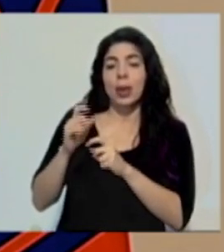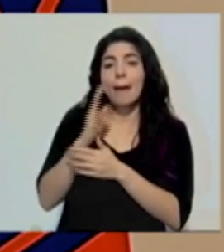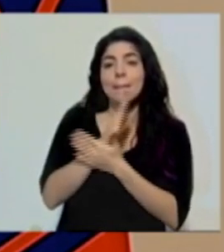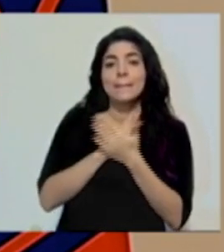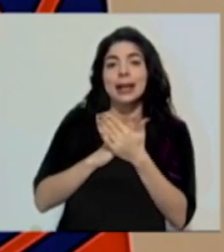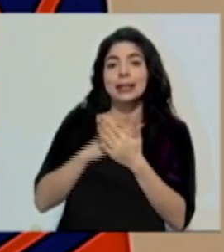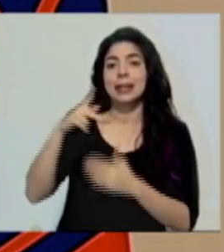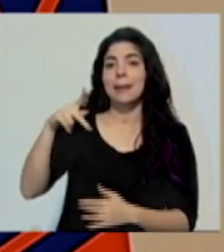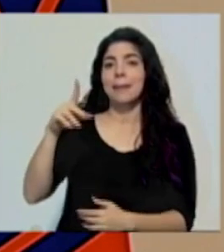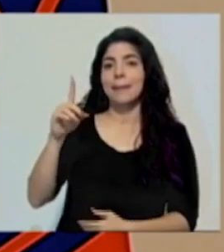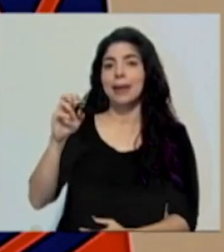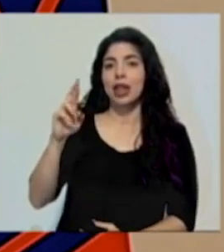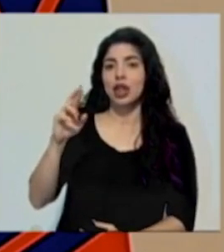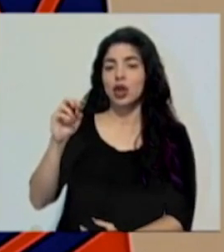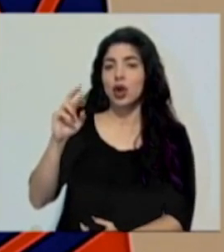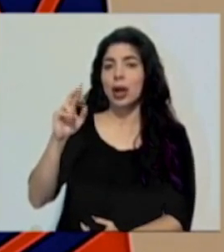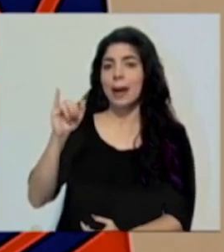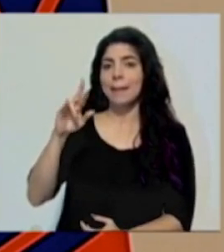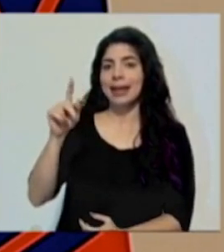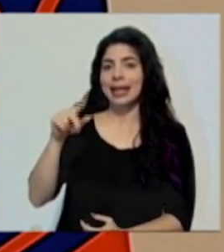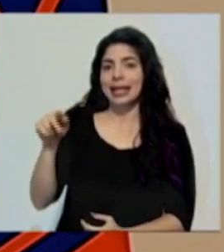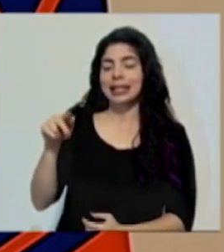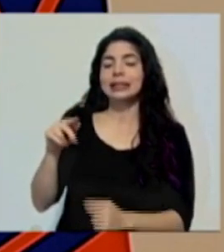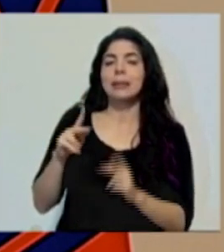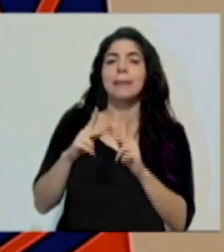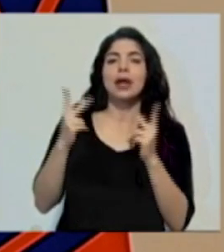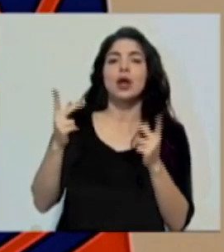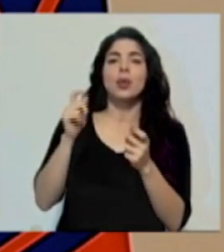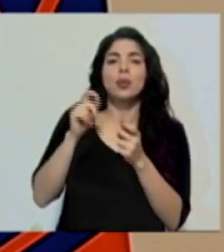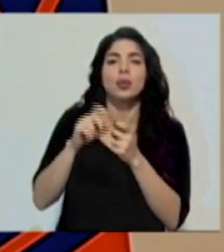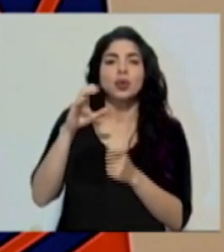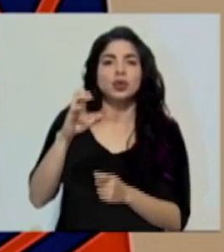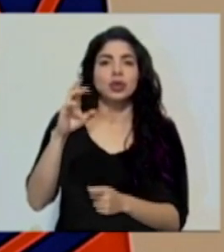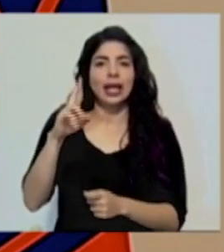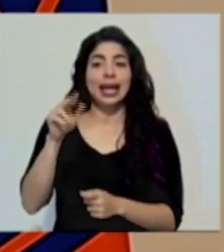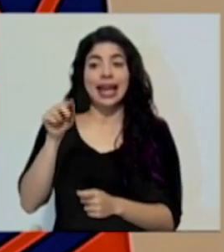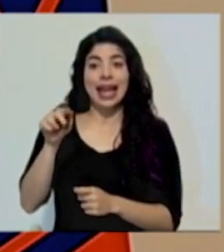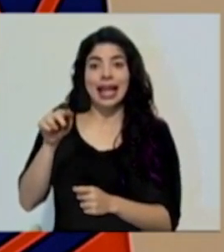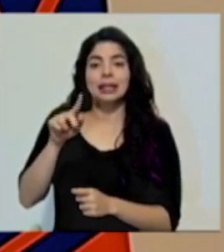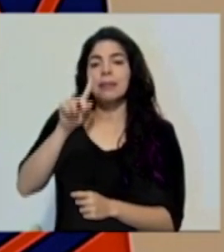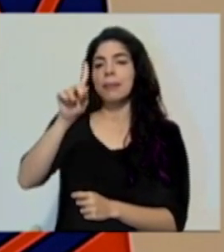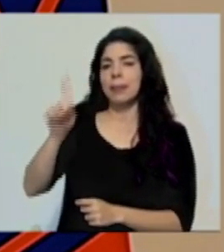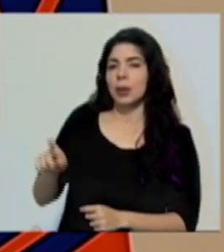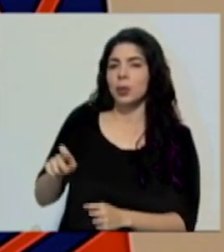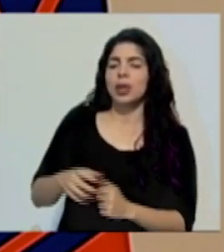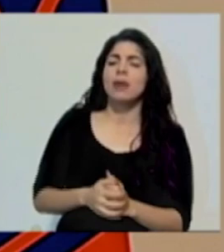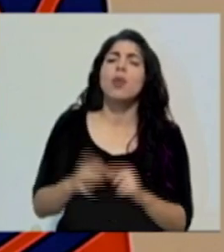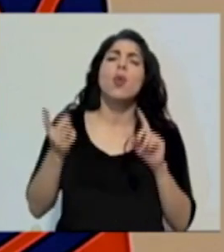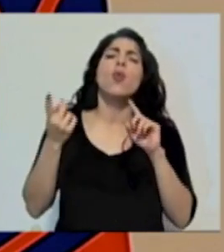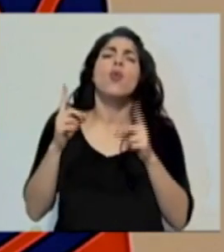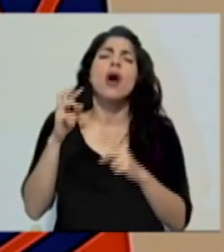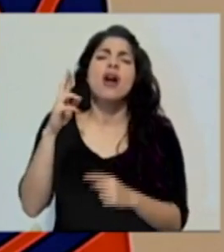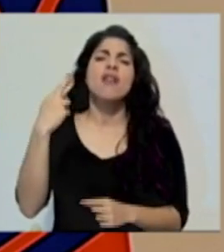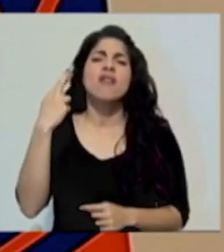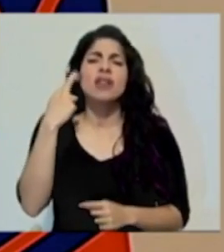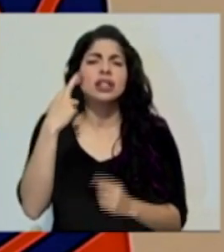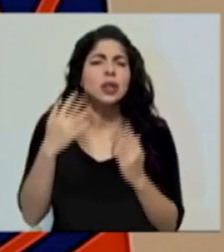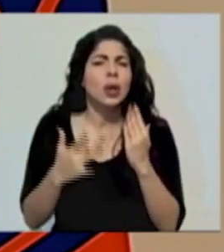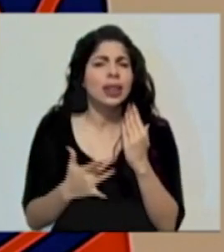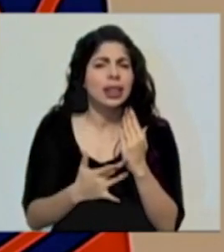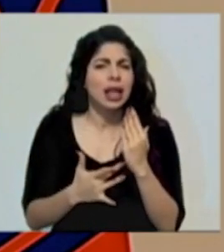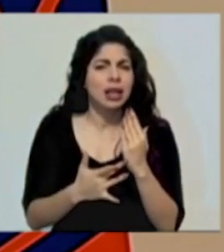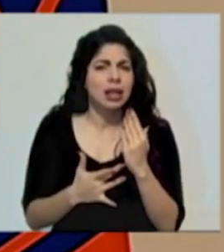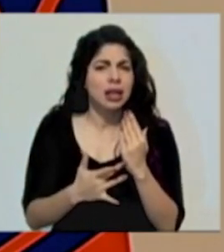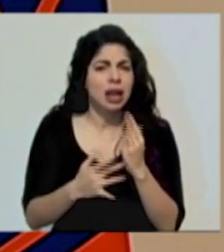parte de Pedro Ramírez del periódico.cr. Este medio digital nos consulta. ¿Cuál es la razón técnica